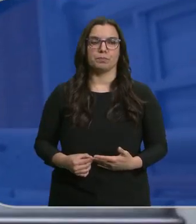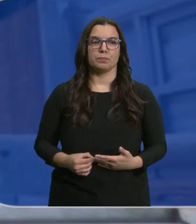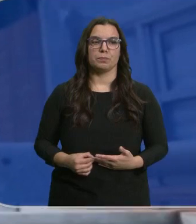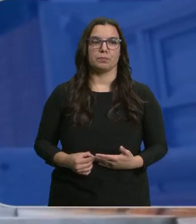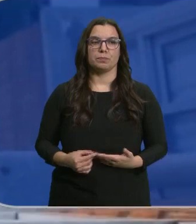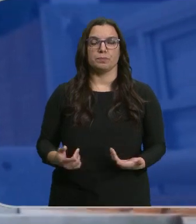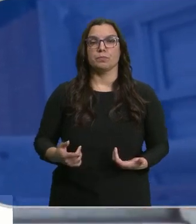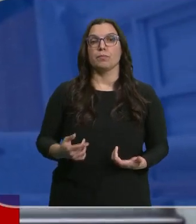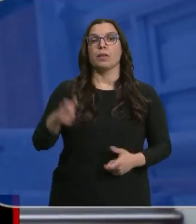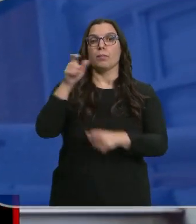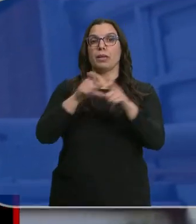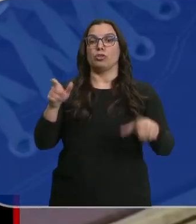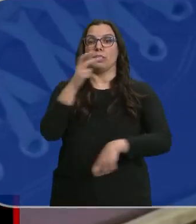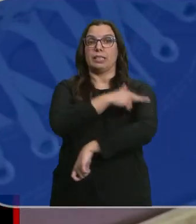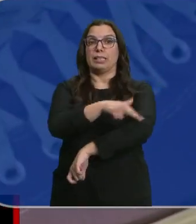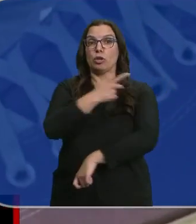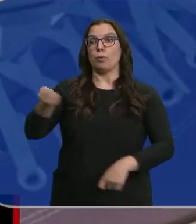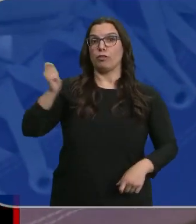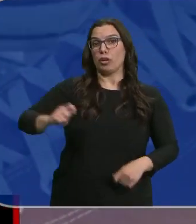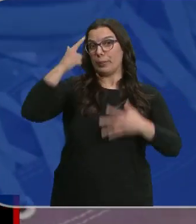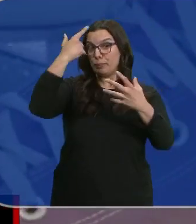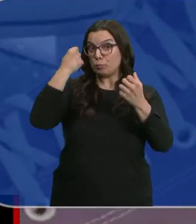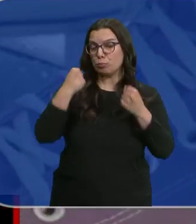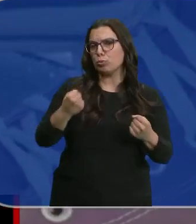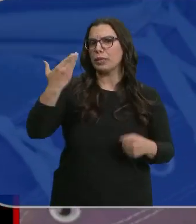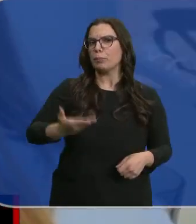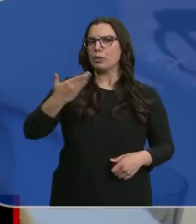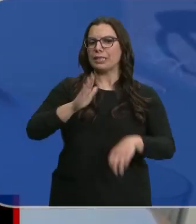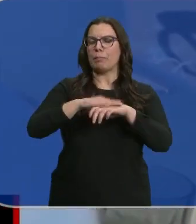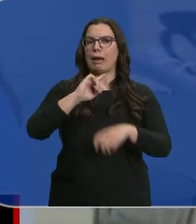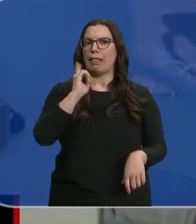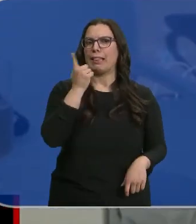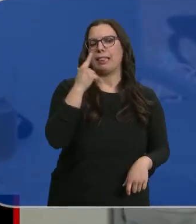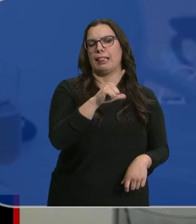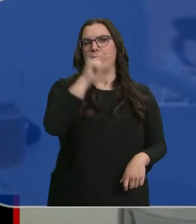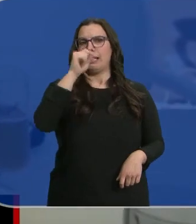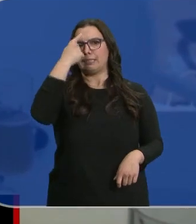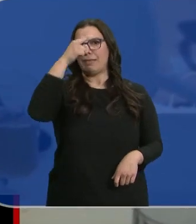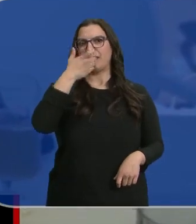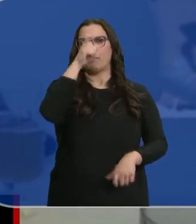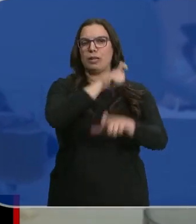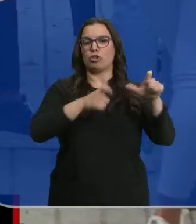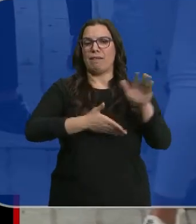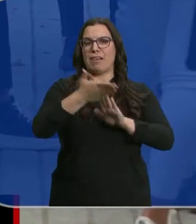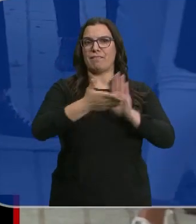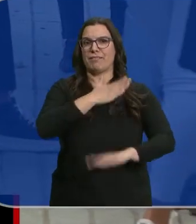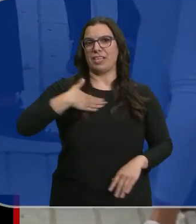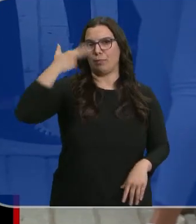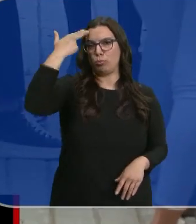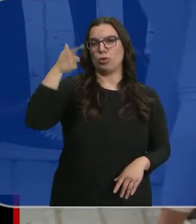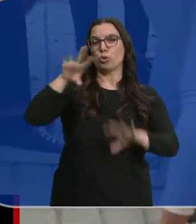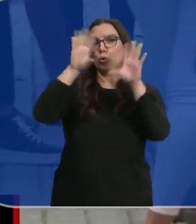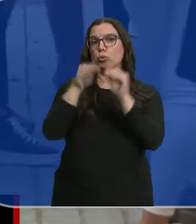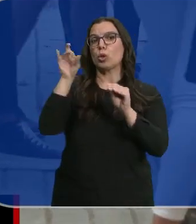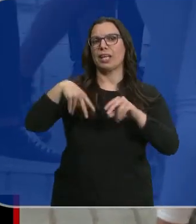La especialización de los sanitarios es clave en la detección precoz de las conductas suicidas. Lo concluyen las enfermeras de salud mental en un congreso en León.